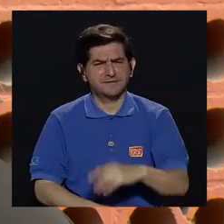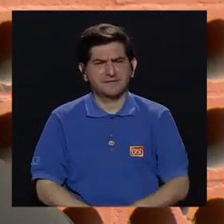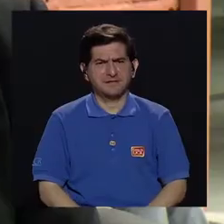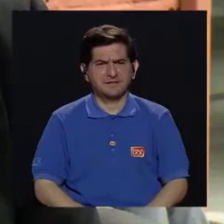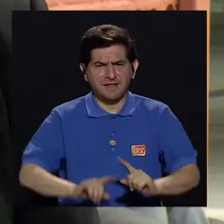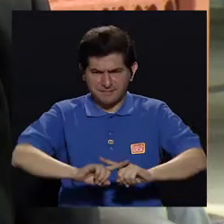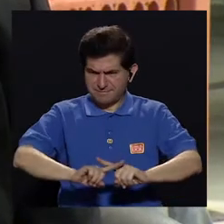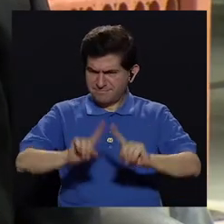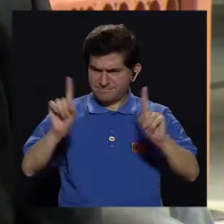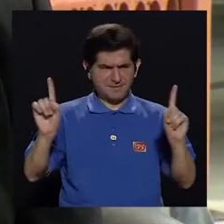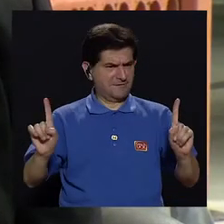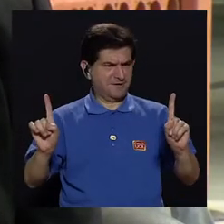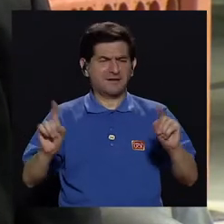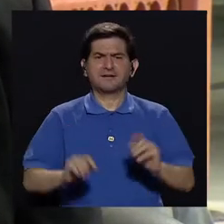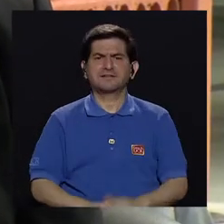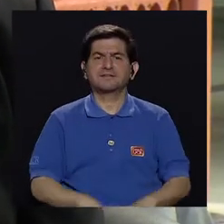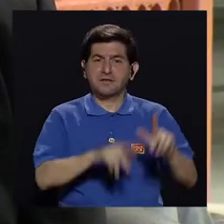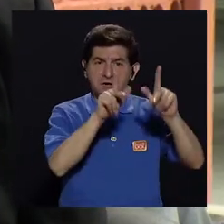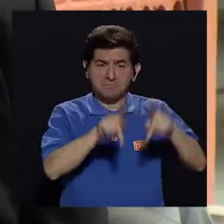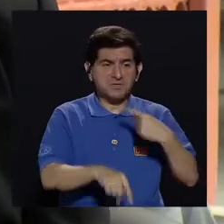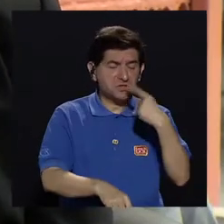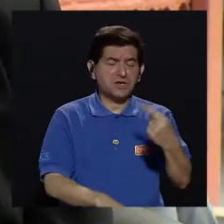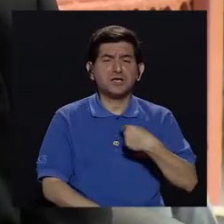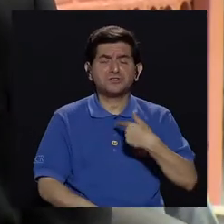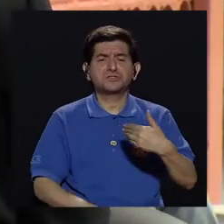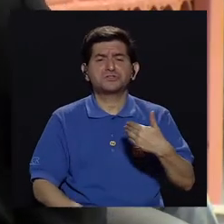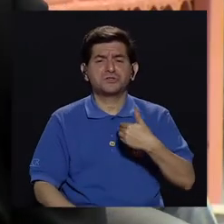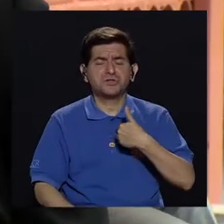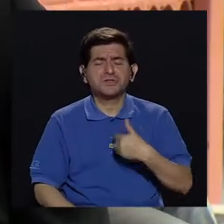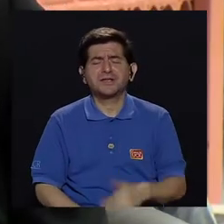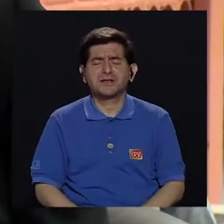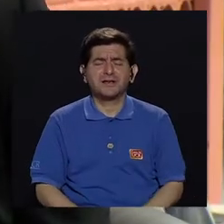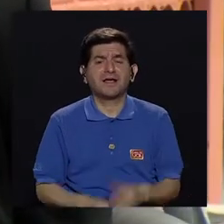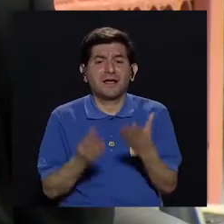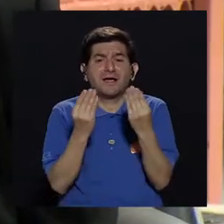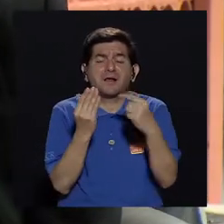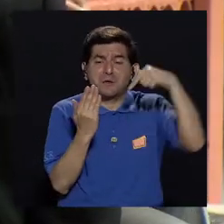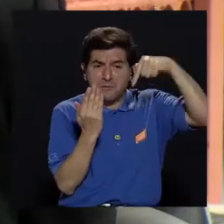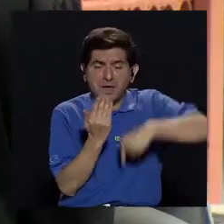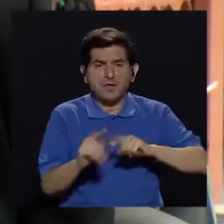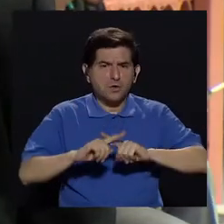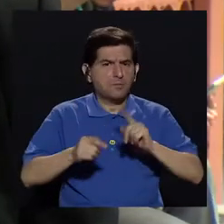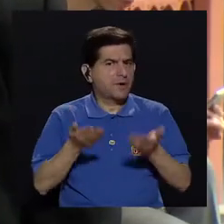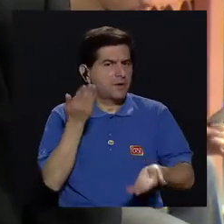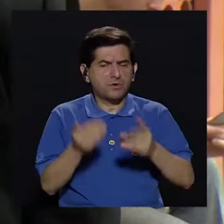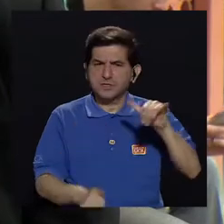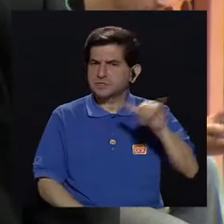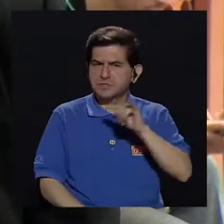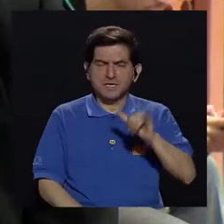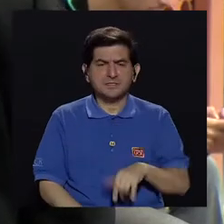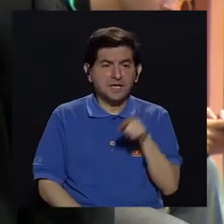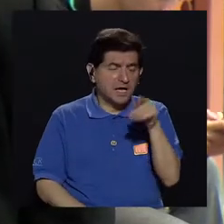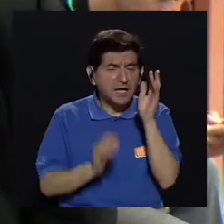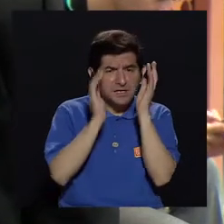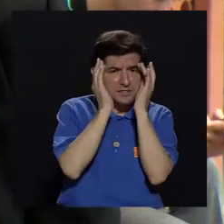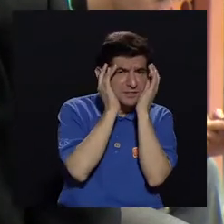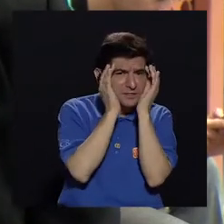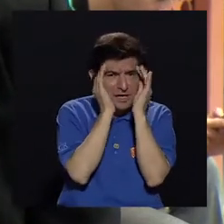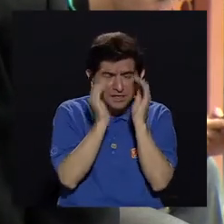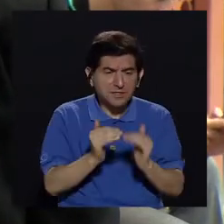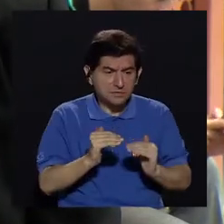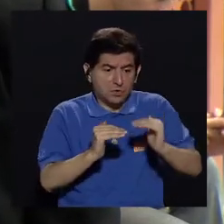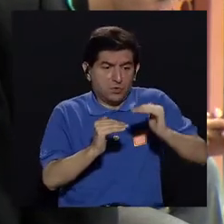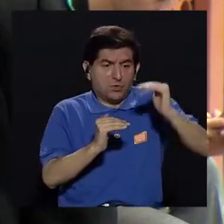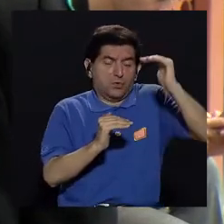usted menciona, la diferenciación, ¿verdad? Por el hecho de que hay personas que dicen es que tengo un ataque de pánico pero no necesariamente, podría ser esta ansiedad que